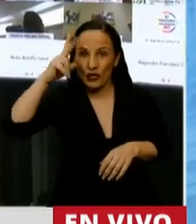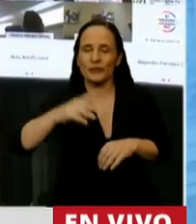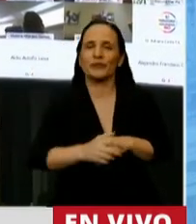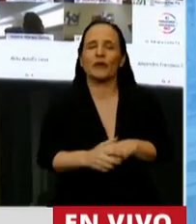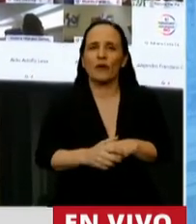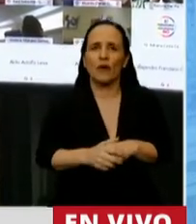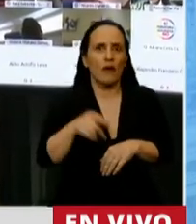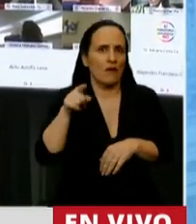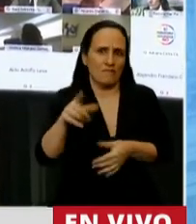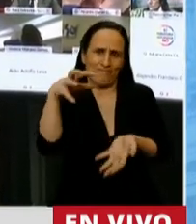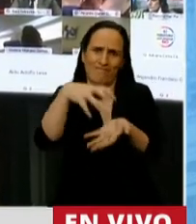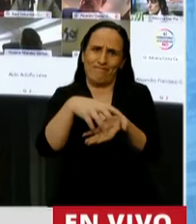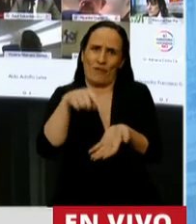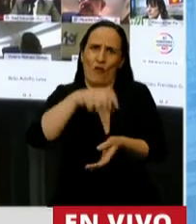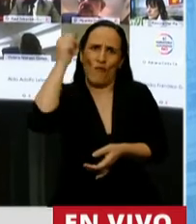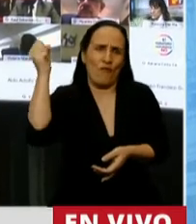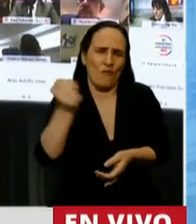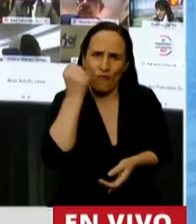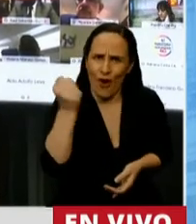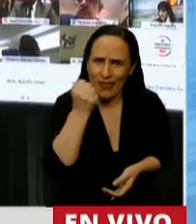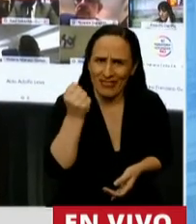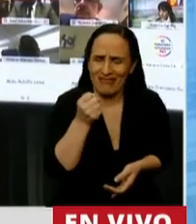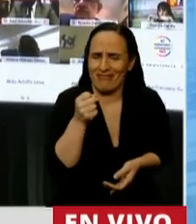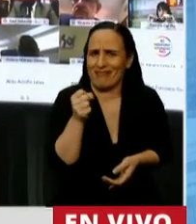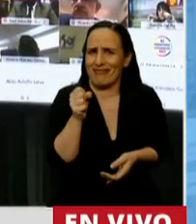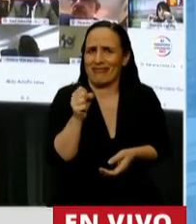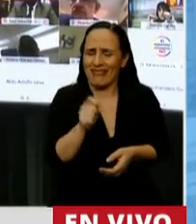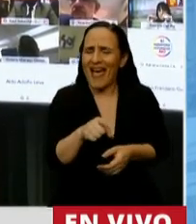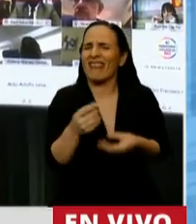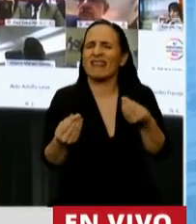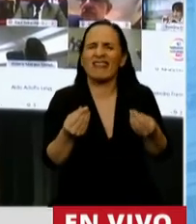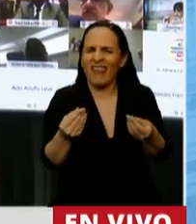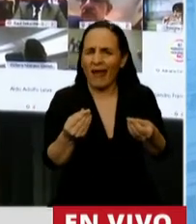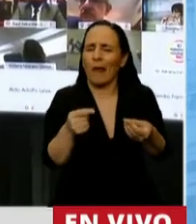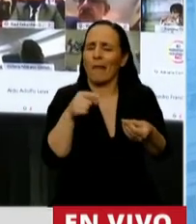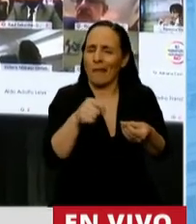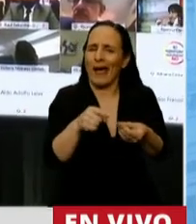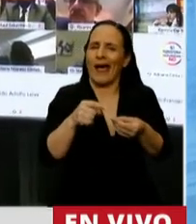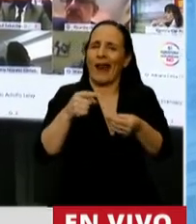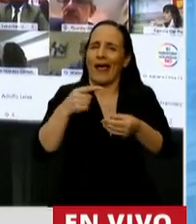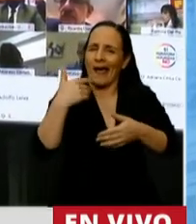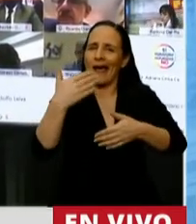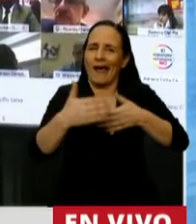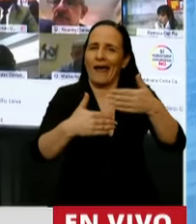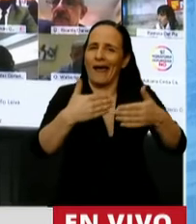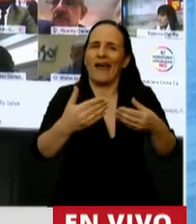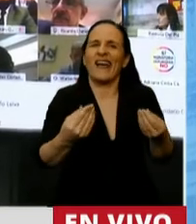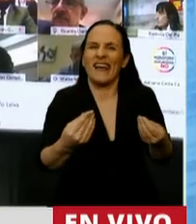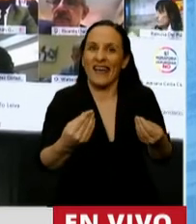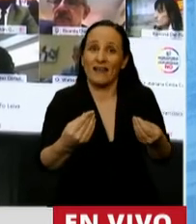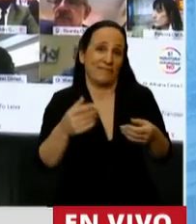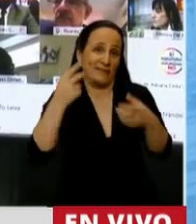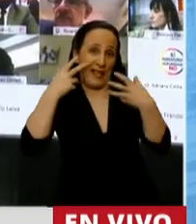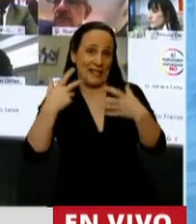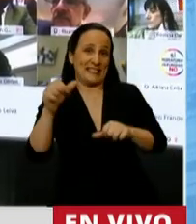es fundamental para justamente la continuidad de algo que destacó a la Argentina, que es la